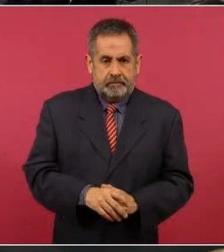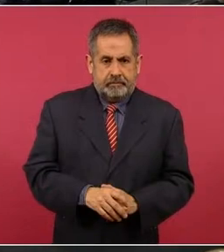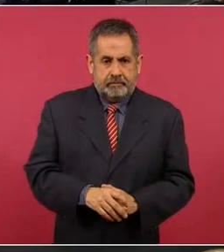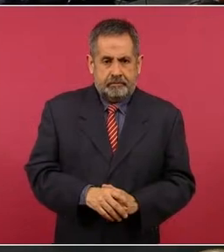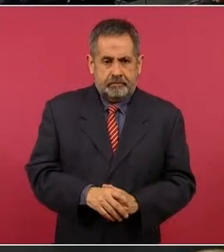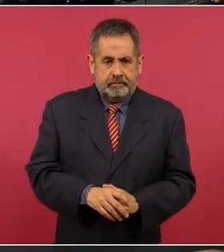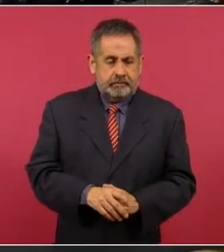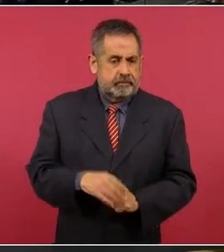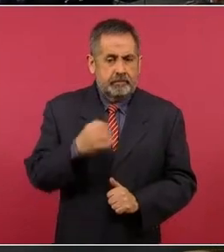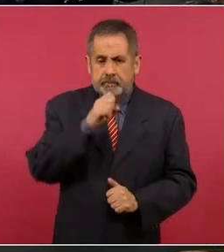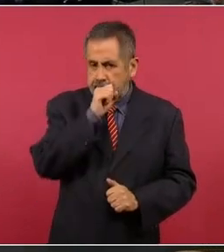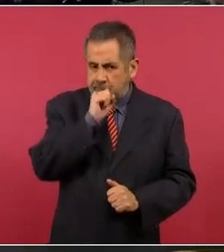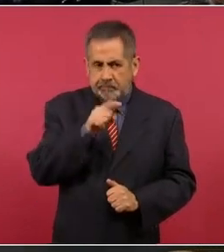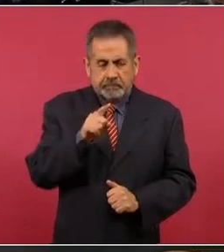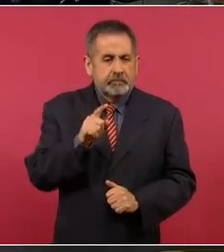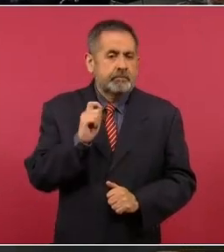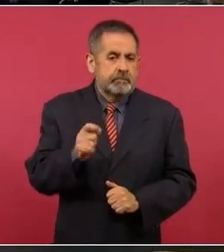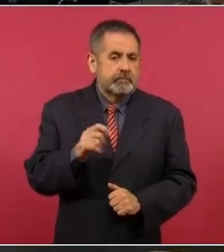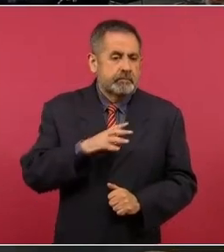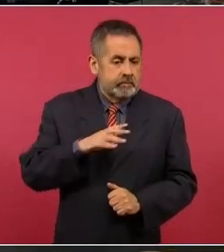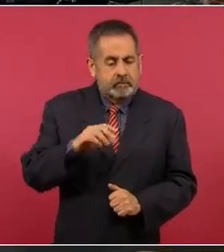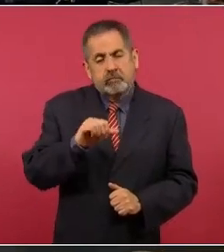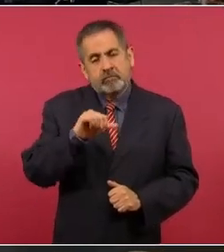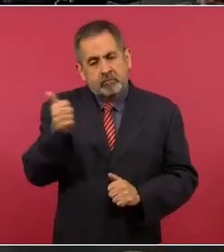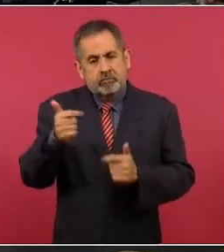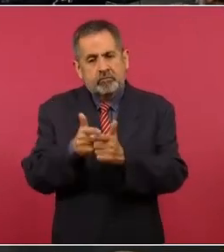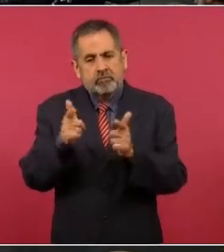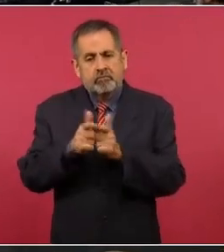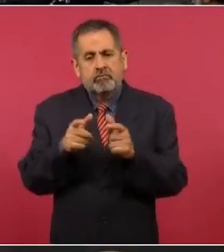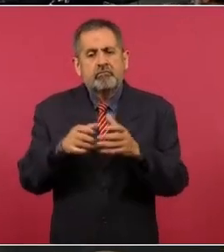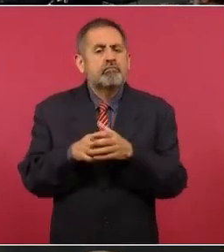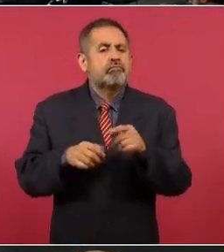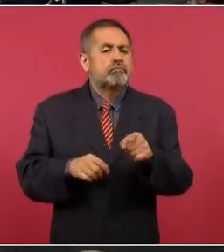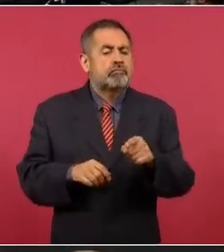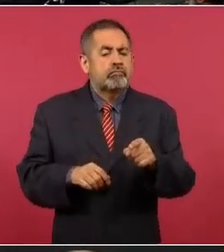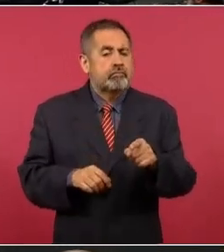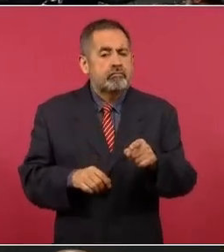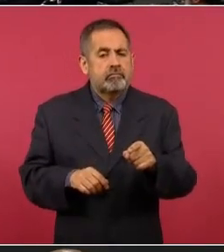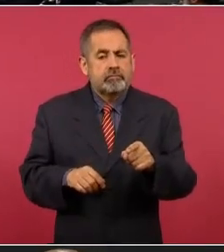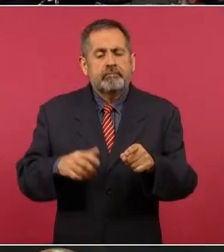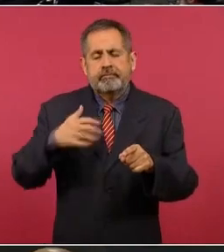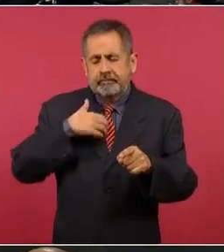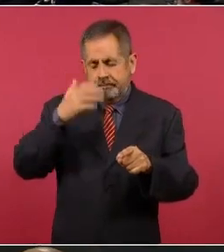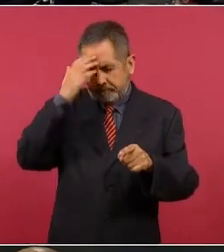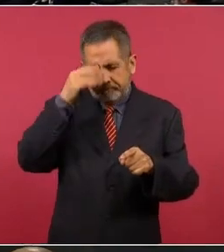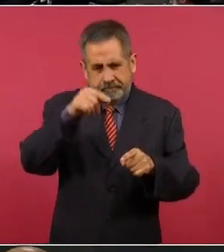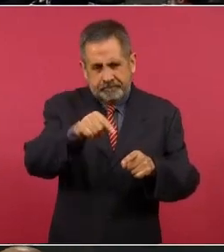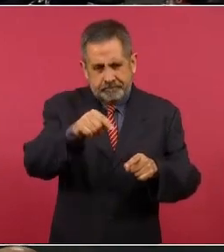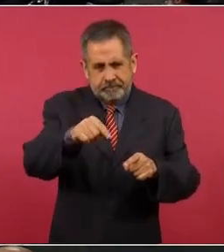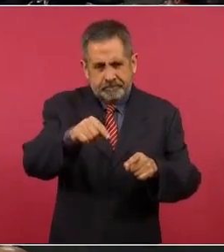Y también hay otro grupo que conozco… NIFEL,